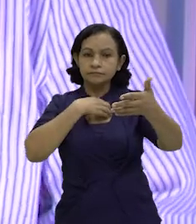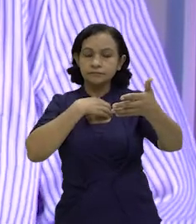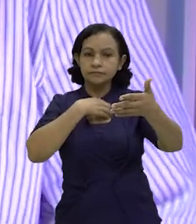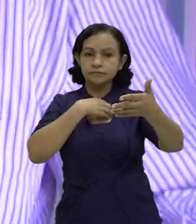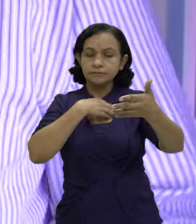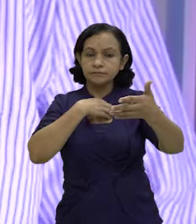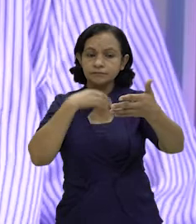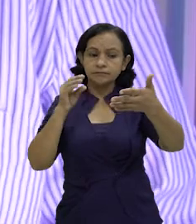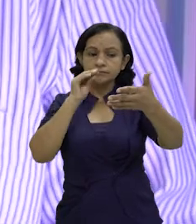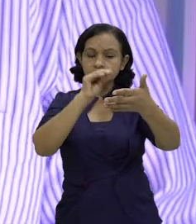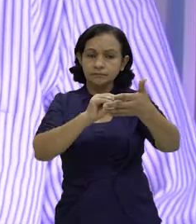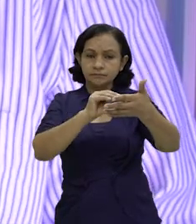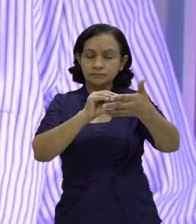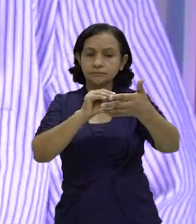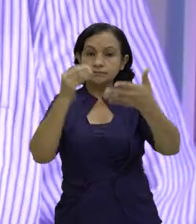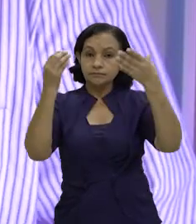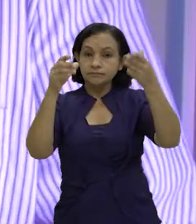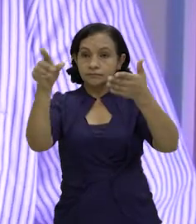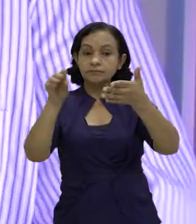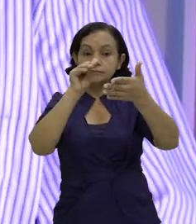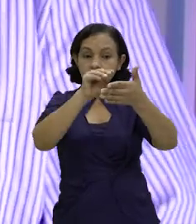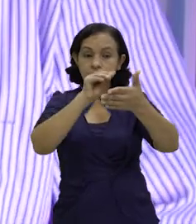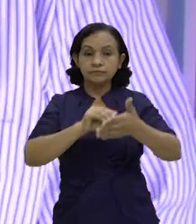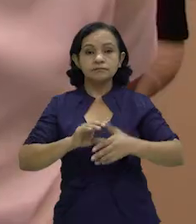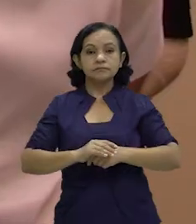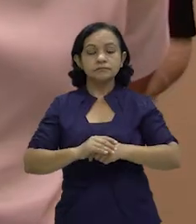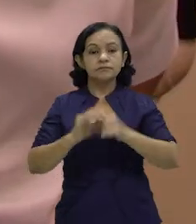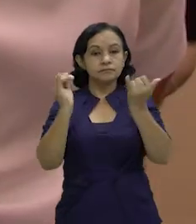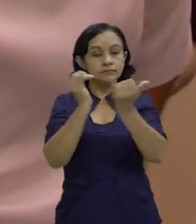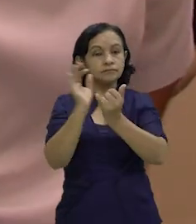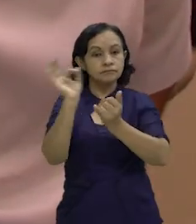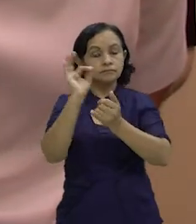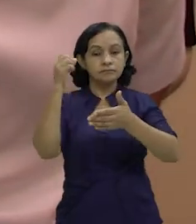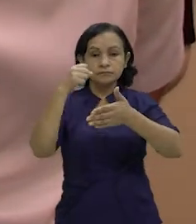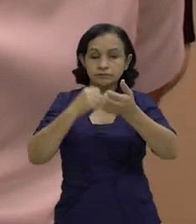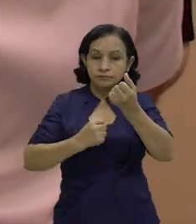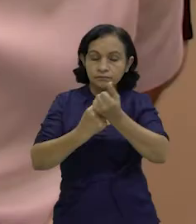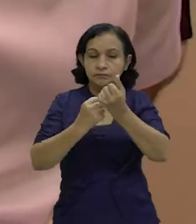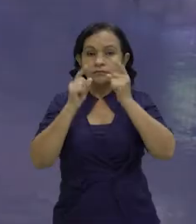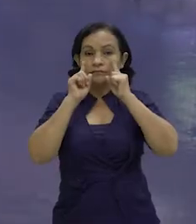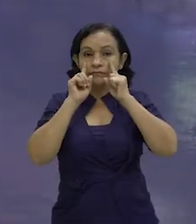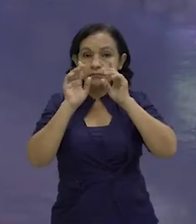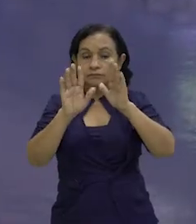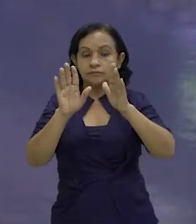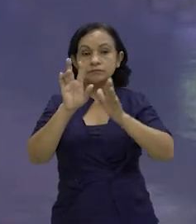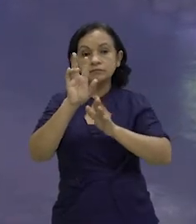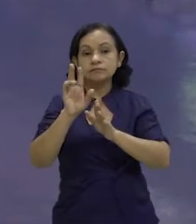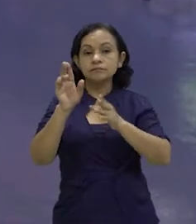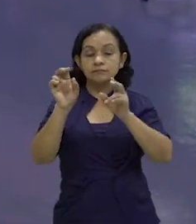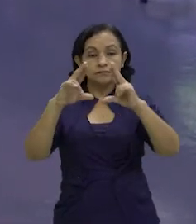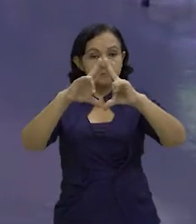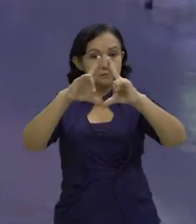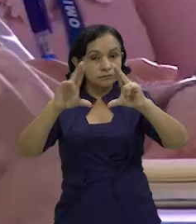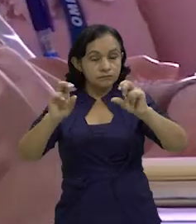elementos que los involucran. Es así que se fortalece el modelo de prevención y mitigación del